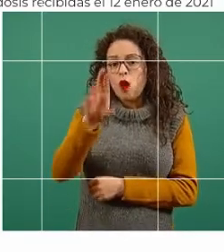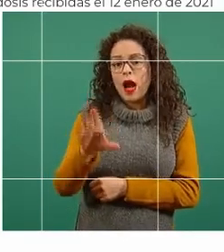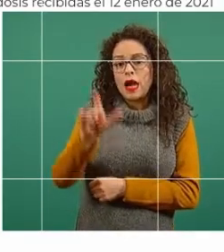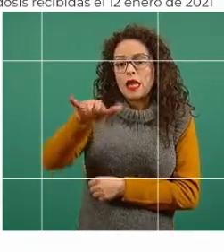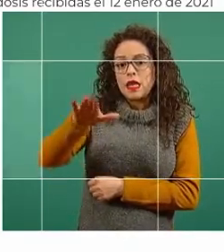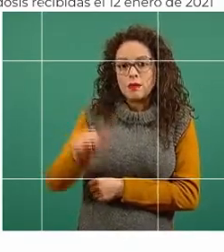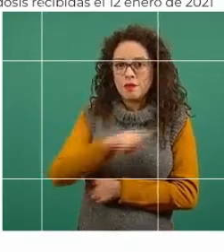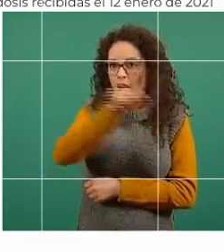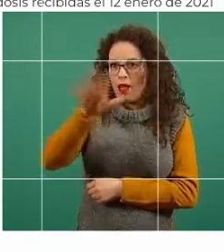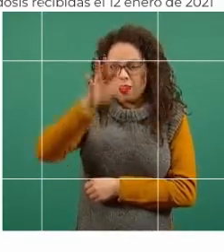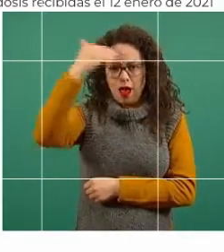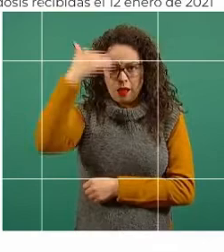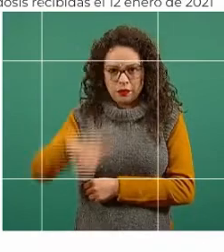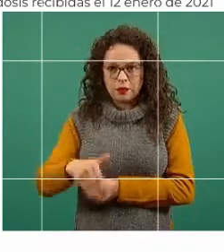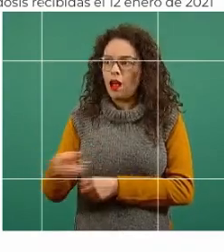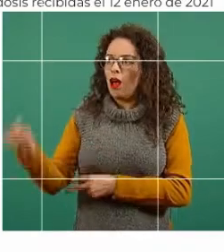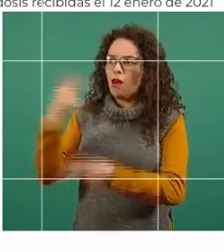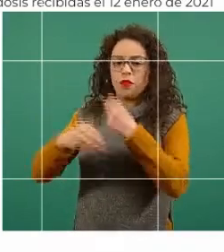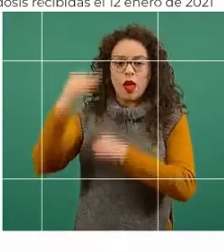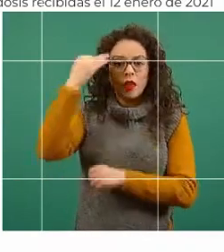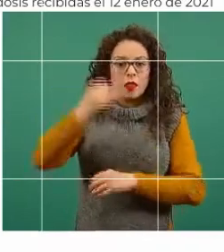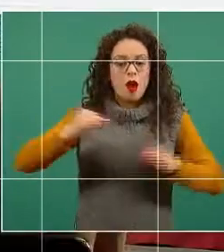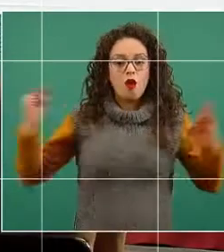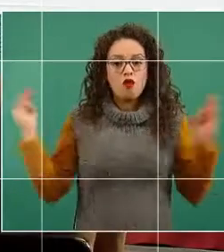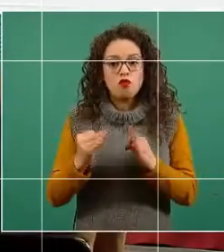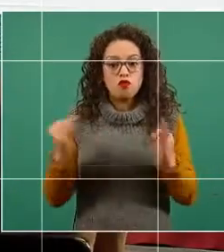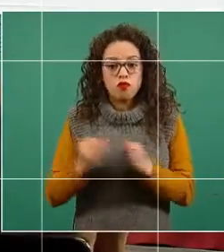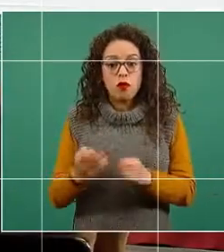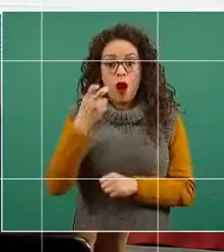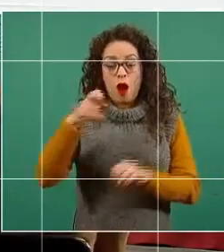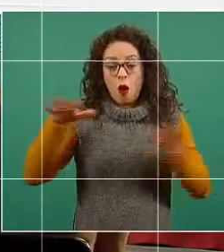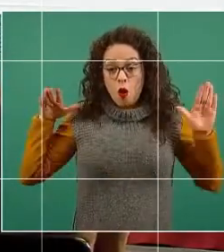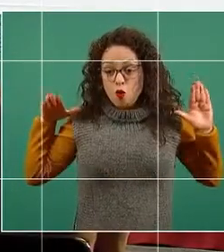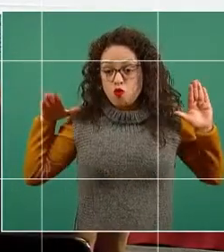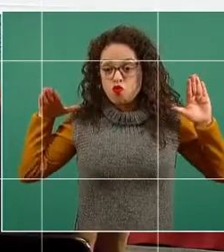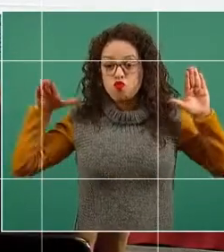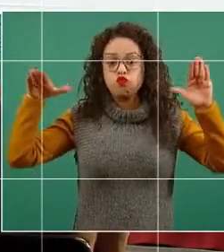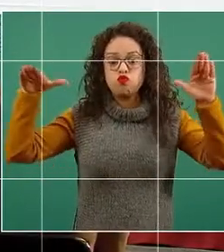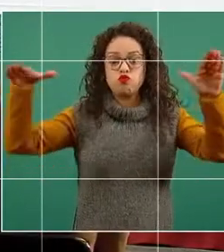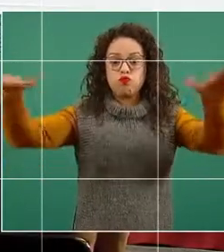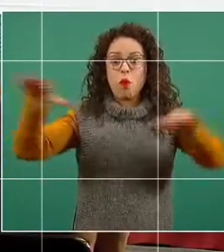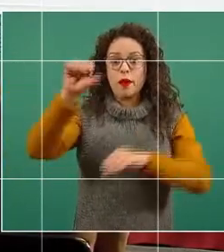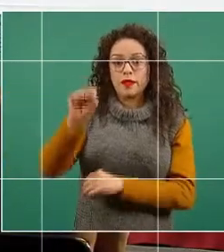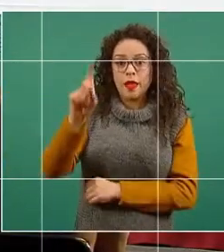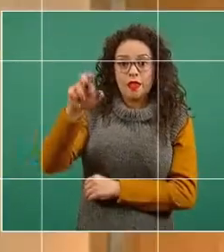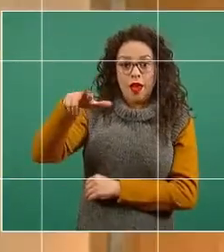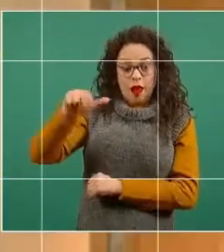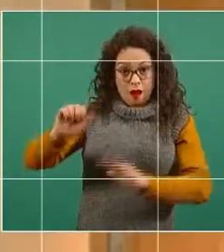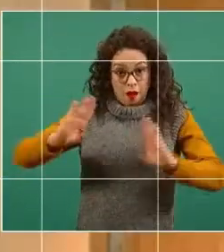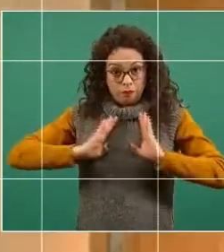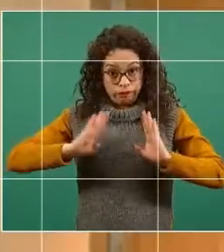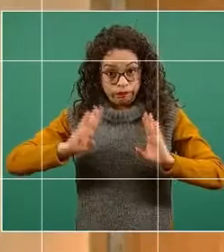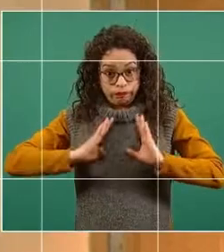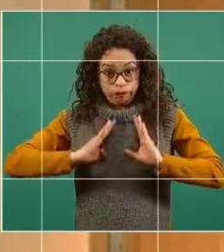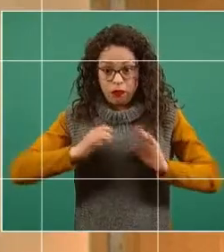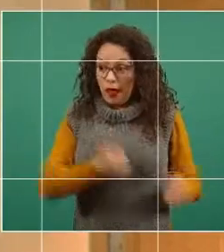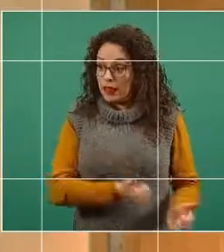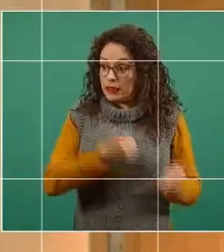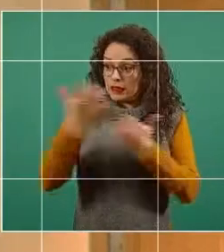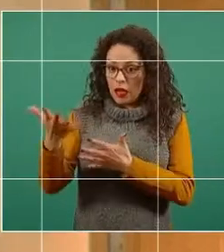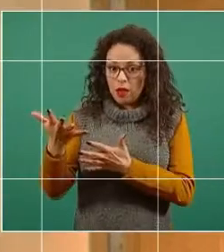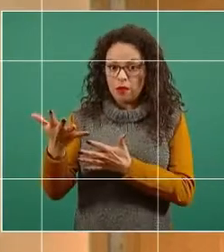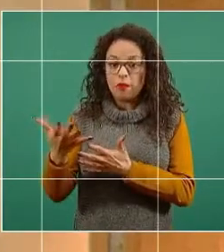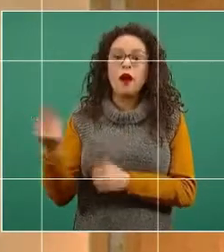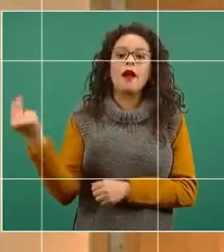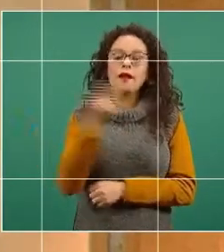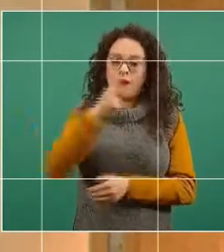un frente frío y las aeronaves de las Fuerzas Armadas de Sedena que iban con el producto tuvieron que hacer un